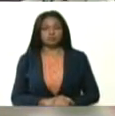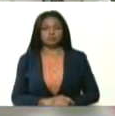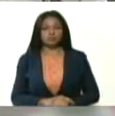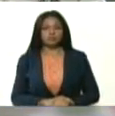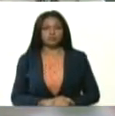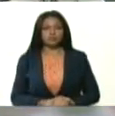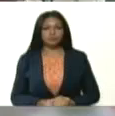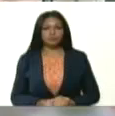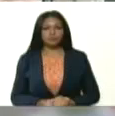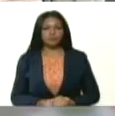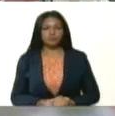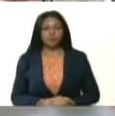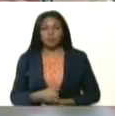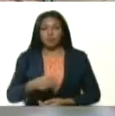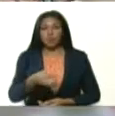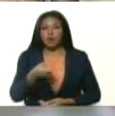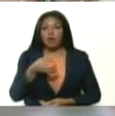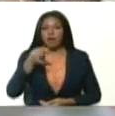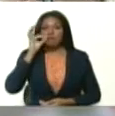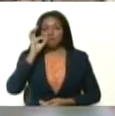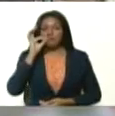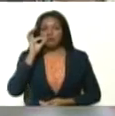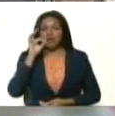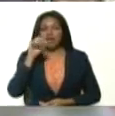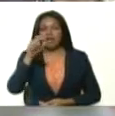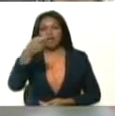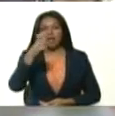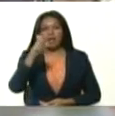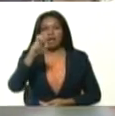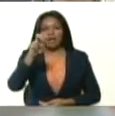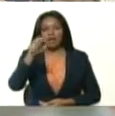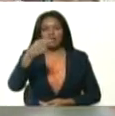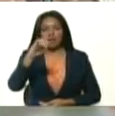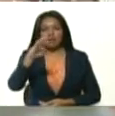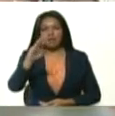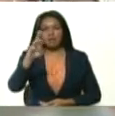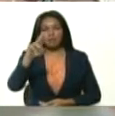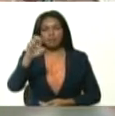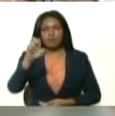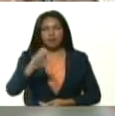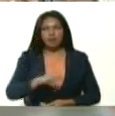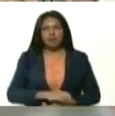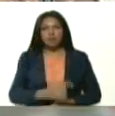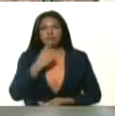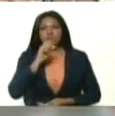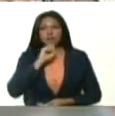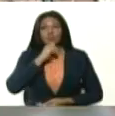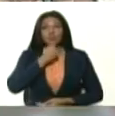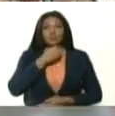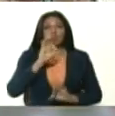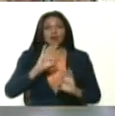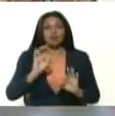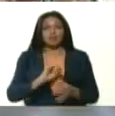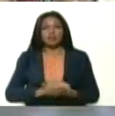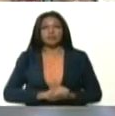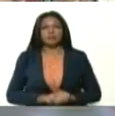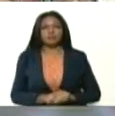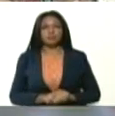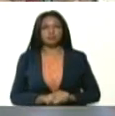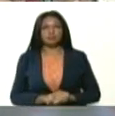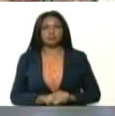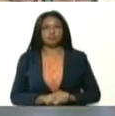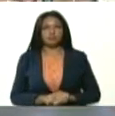¿Qué les parece? Nueva receta. Café con jengibre. No se lo digan a nadie. Café con jengibre.